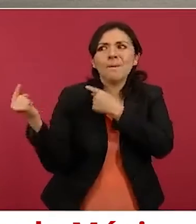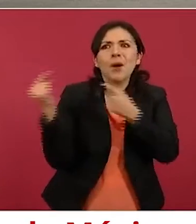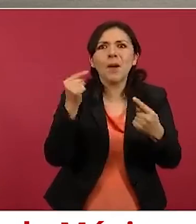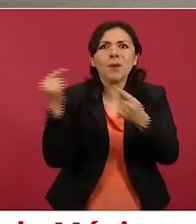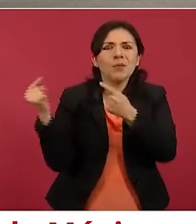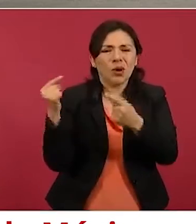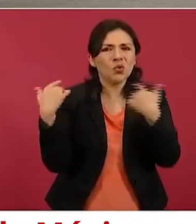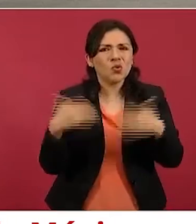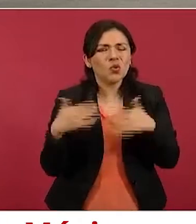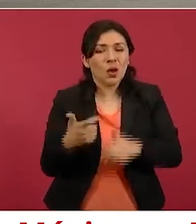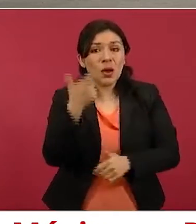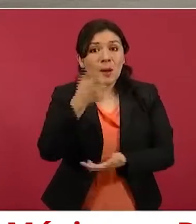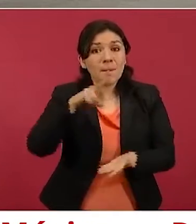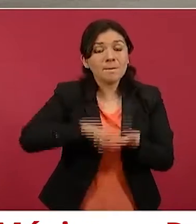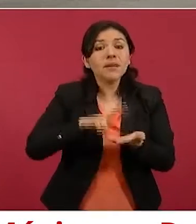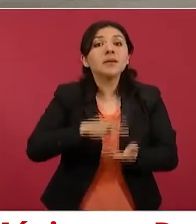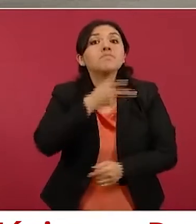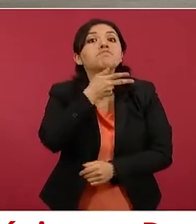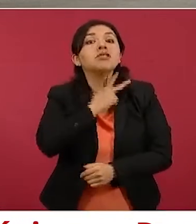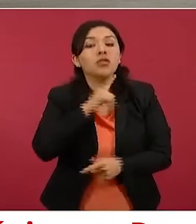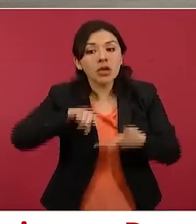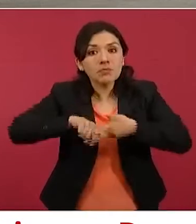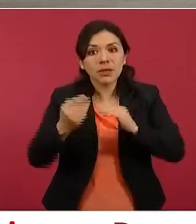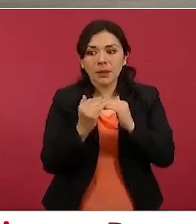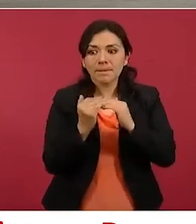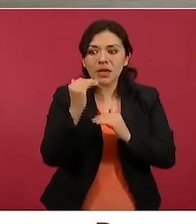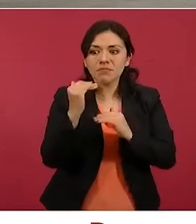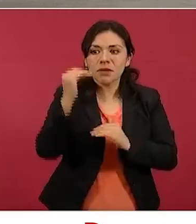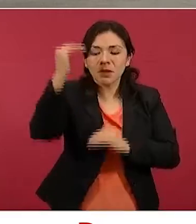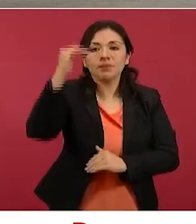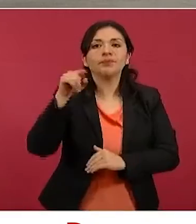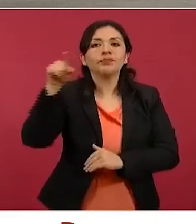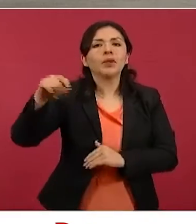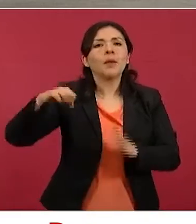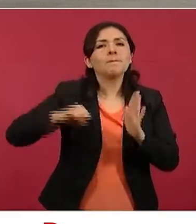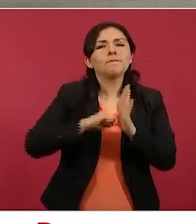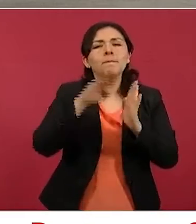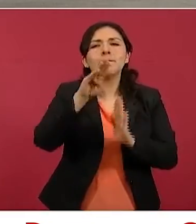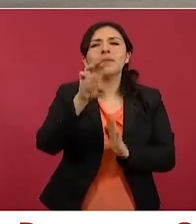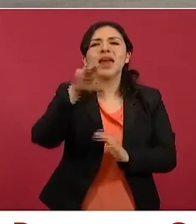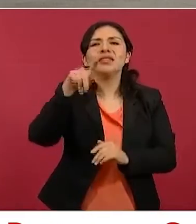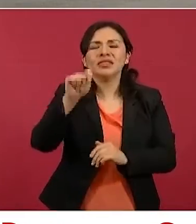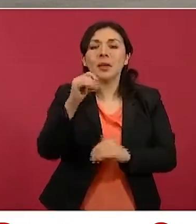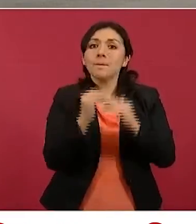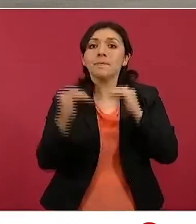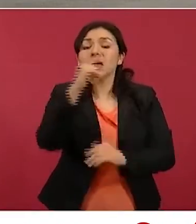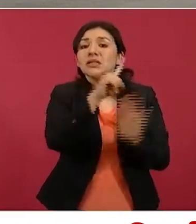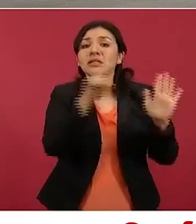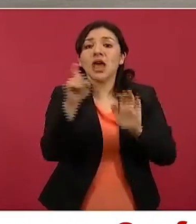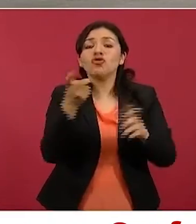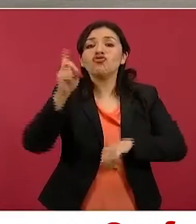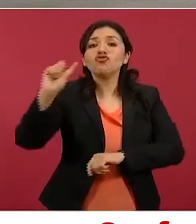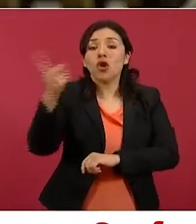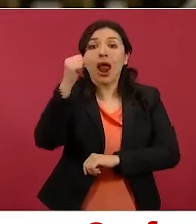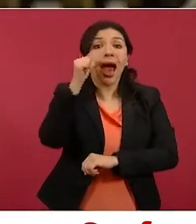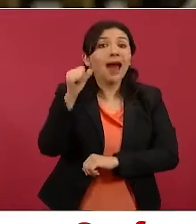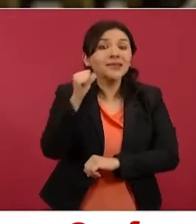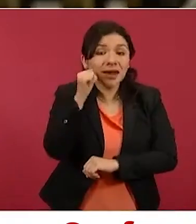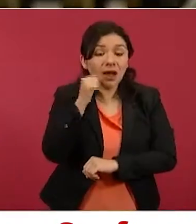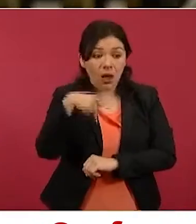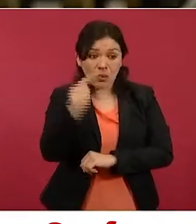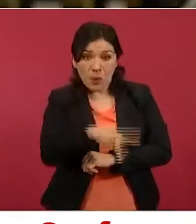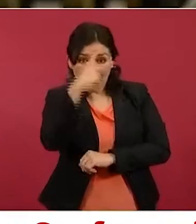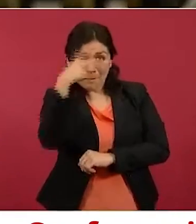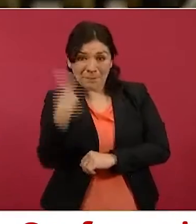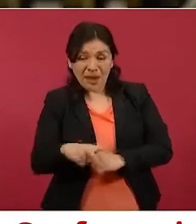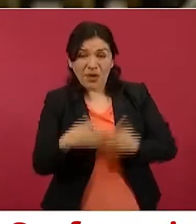los precios del petróleo están subiendo. Brent del Mar del Norte subió arriba de los 100 dólares en la jornada de ayer. La mezcla mexicana